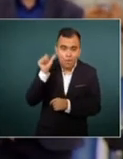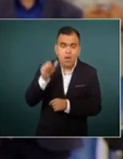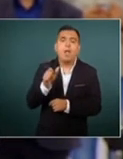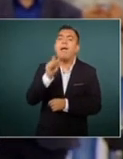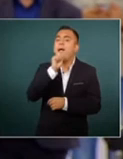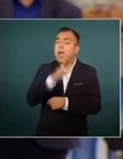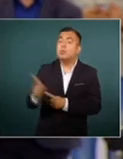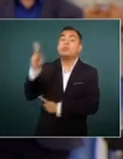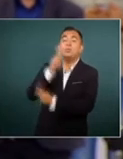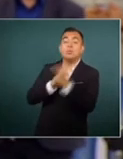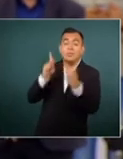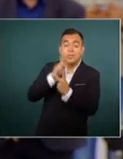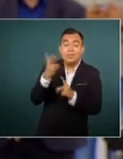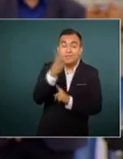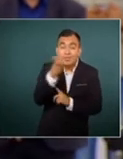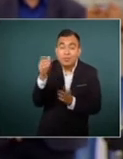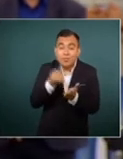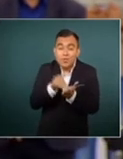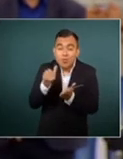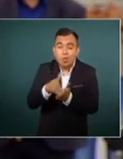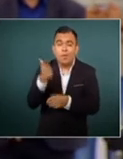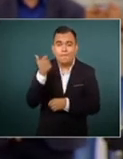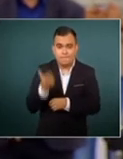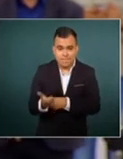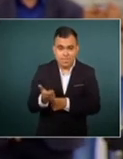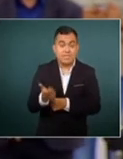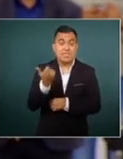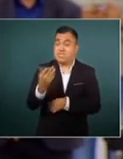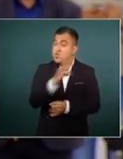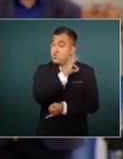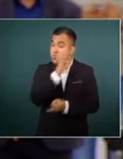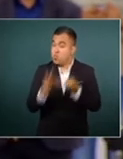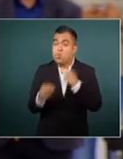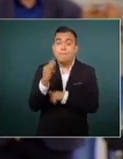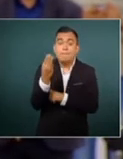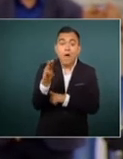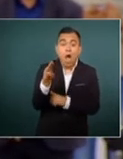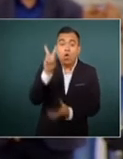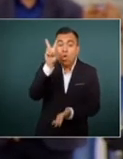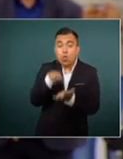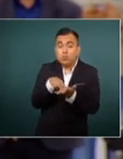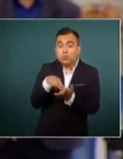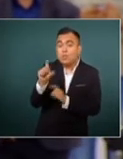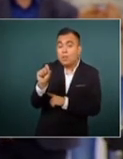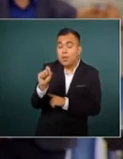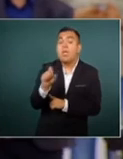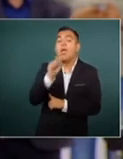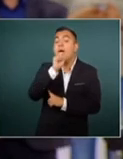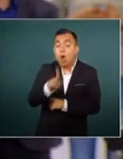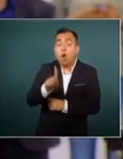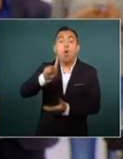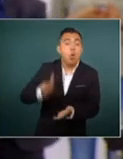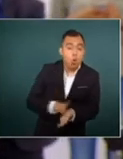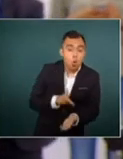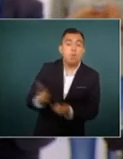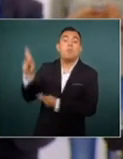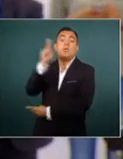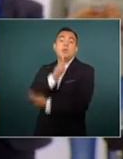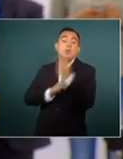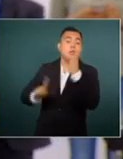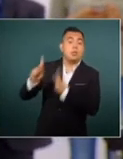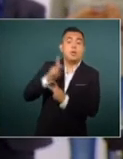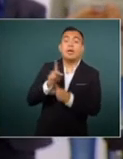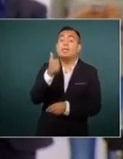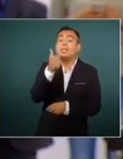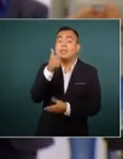préstamo por 300 millones de pesos. Y para concluir, mayo de 2020 Jalisco solicita un nuevo préstamo por